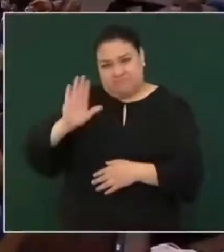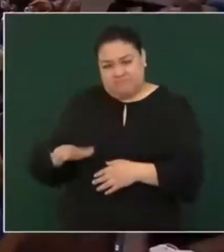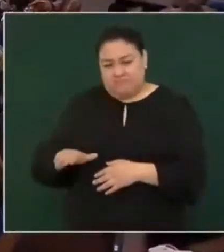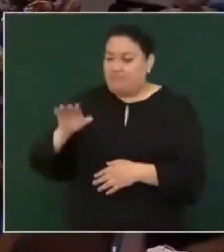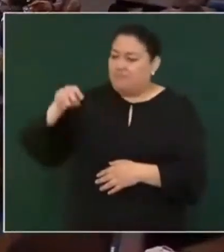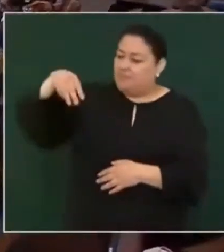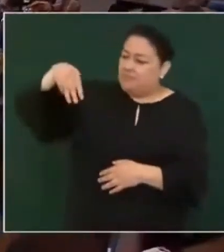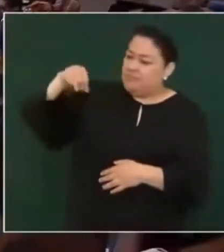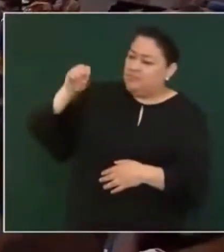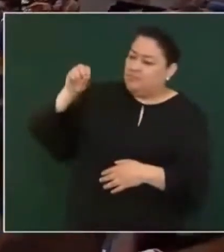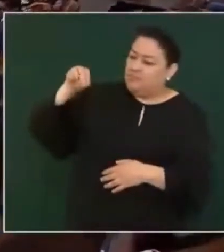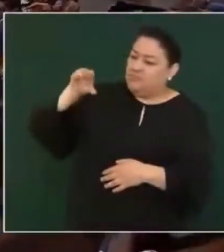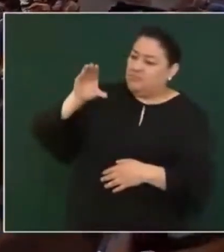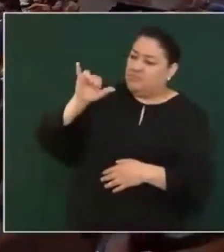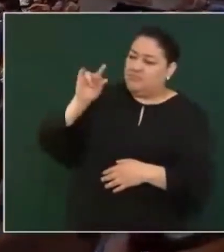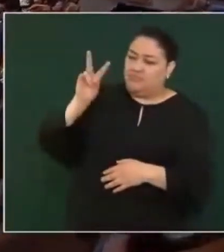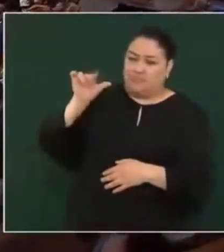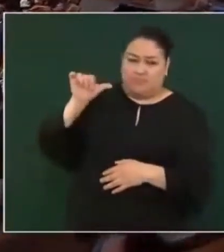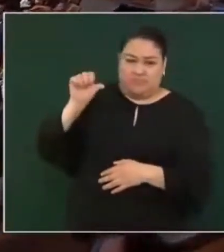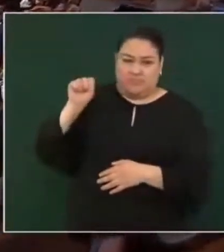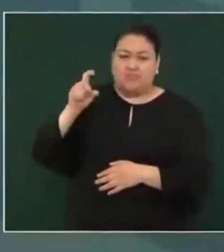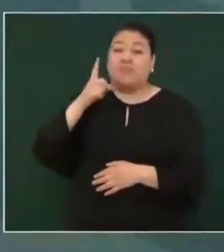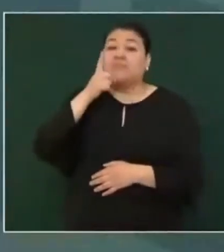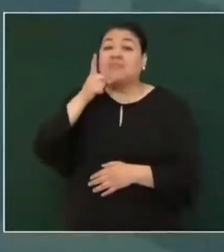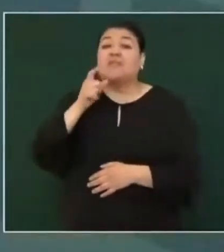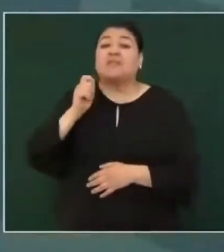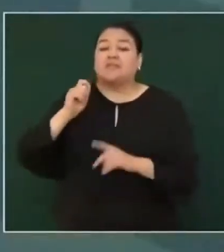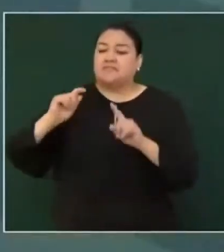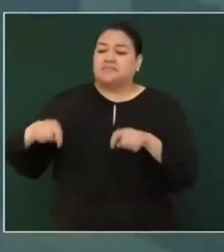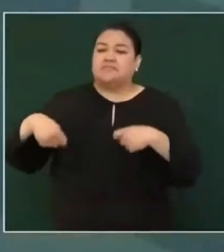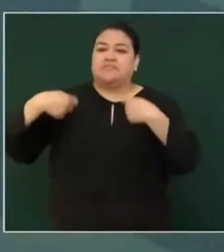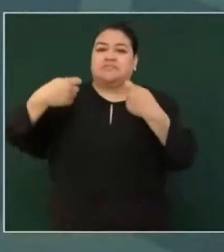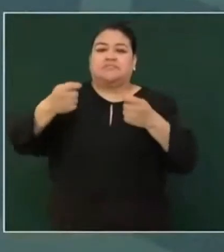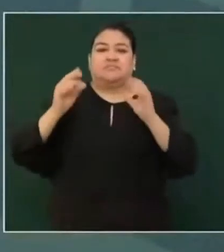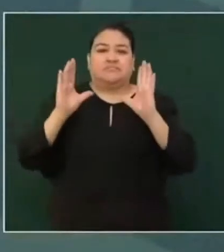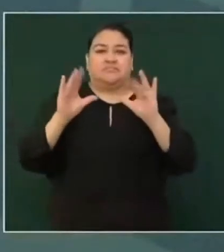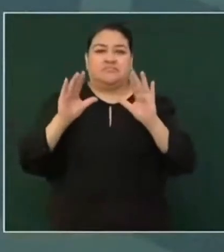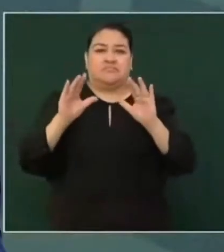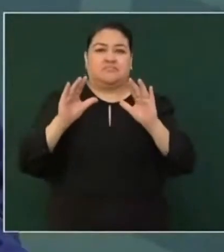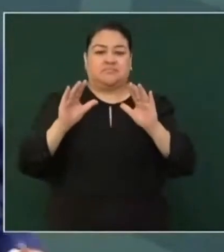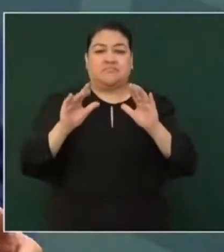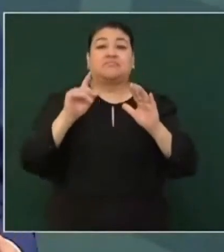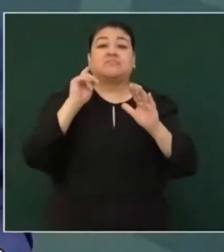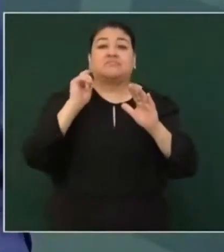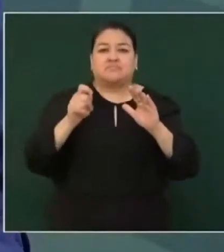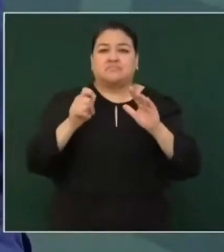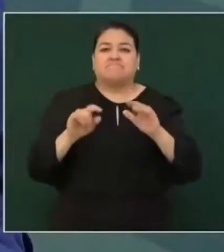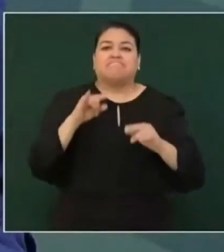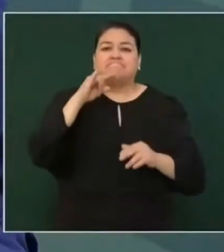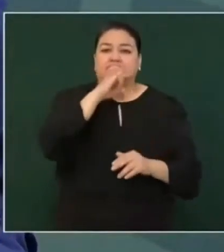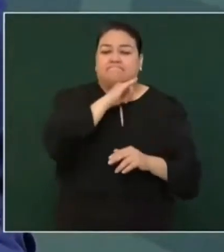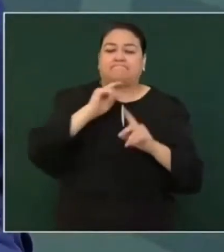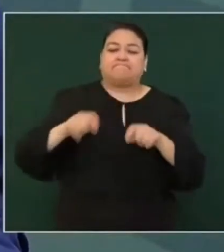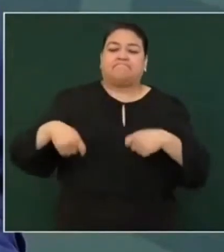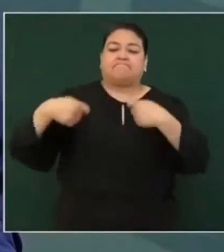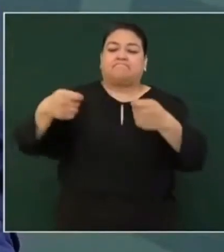Báez decía que la única doctrina de la derecha era la hipocresía